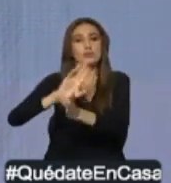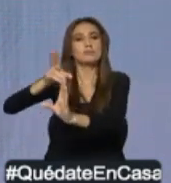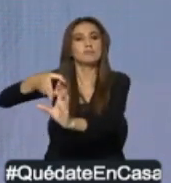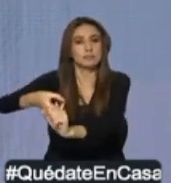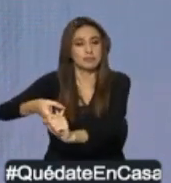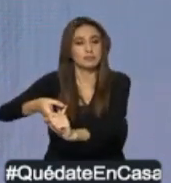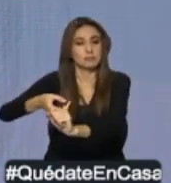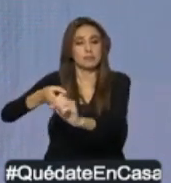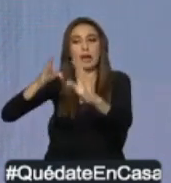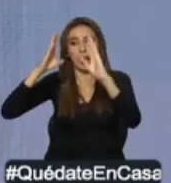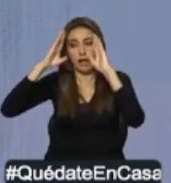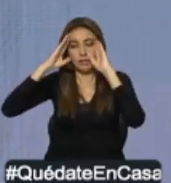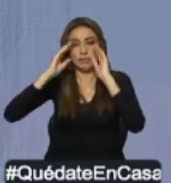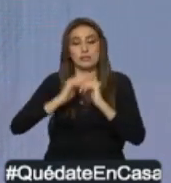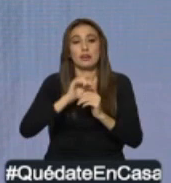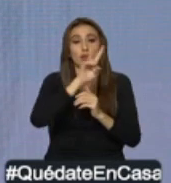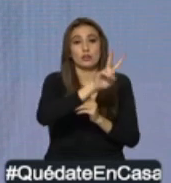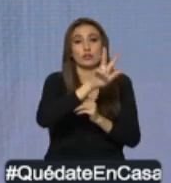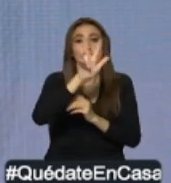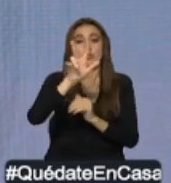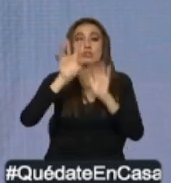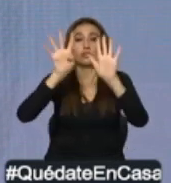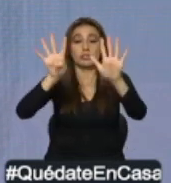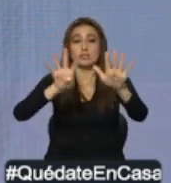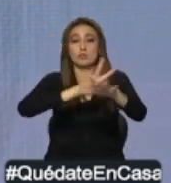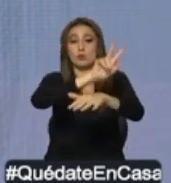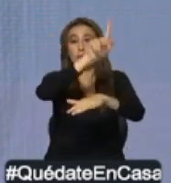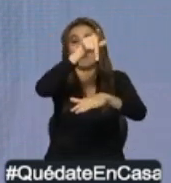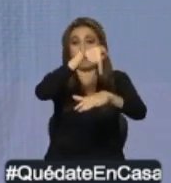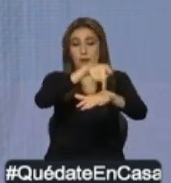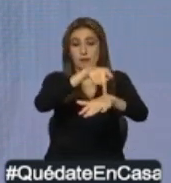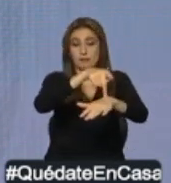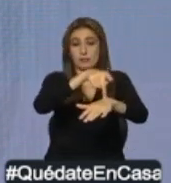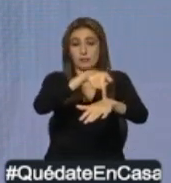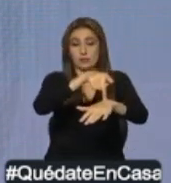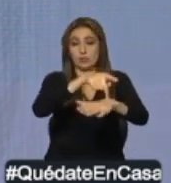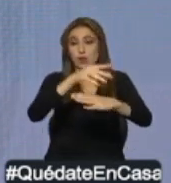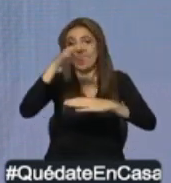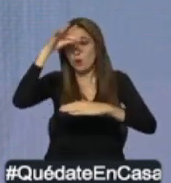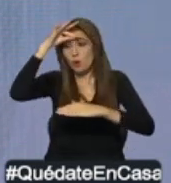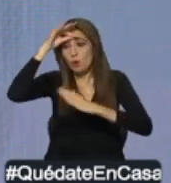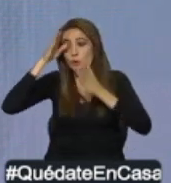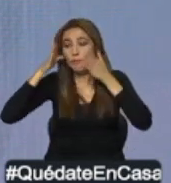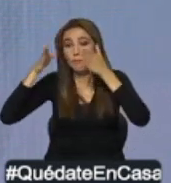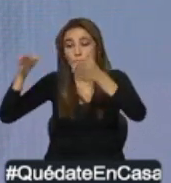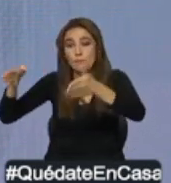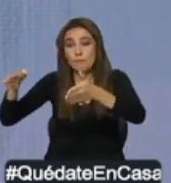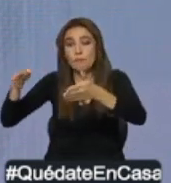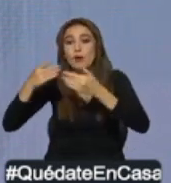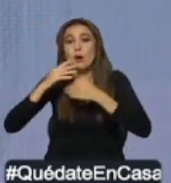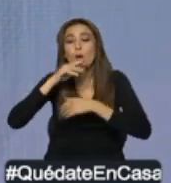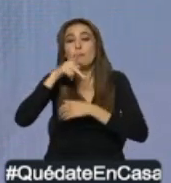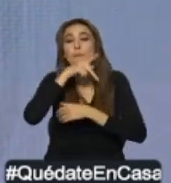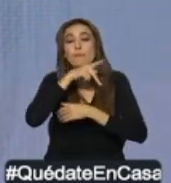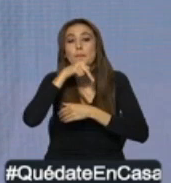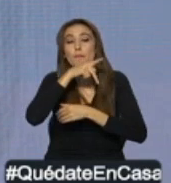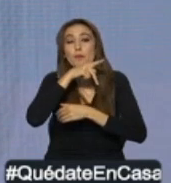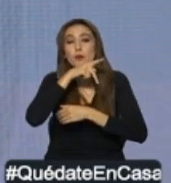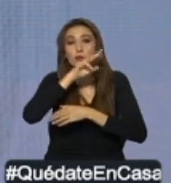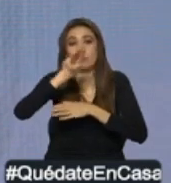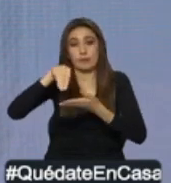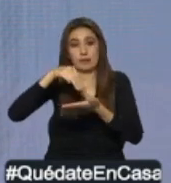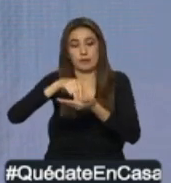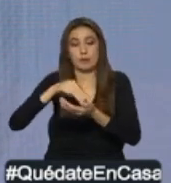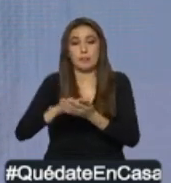servicio. 239 profesionales han sido destinados al Hospital de Especialidades Porto Vieja, en la provincia de Manaví.